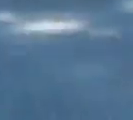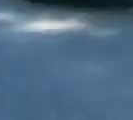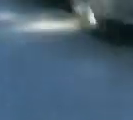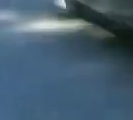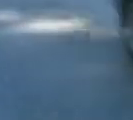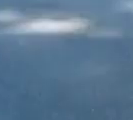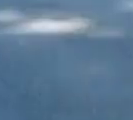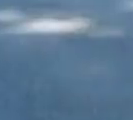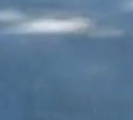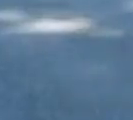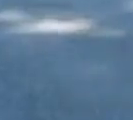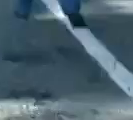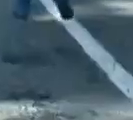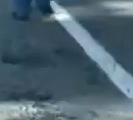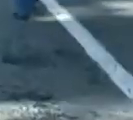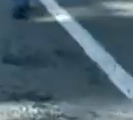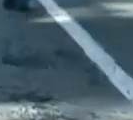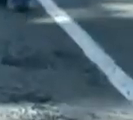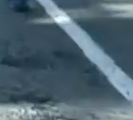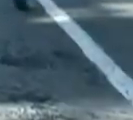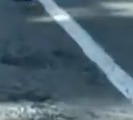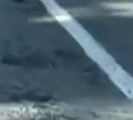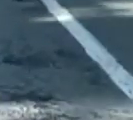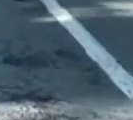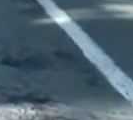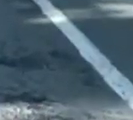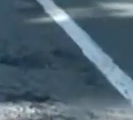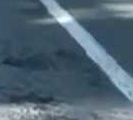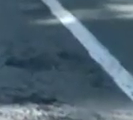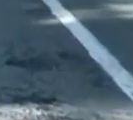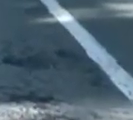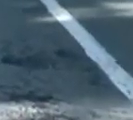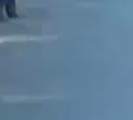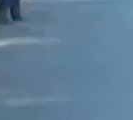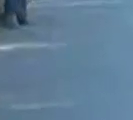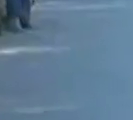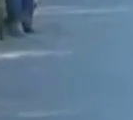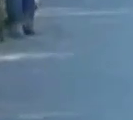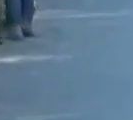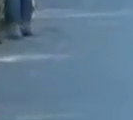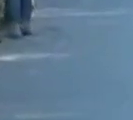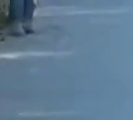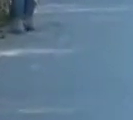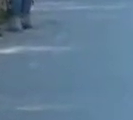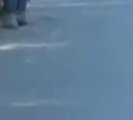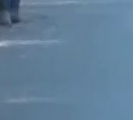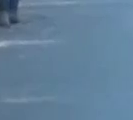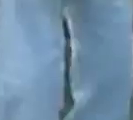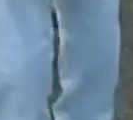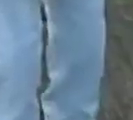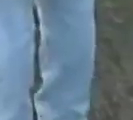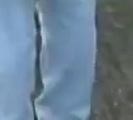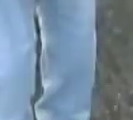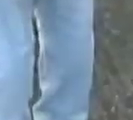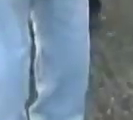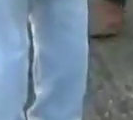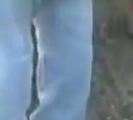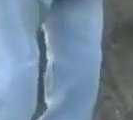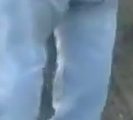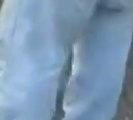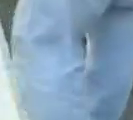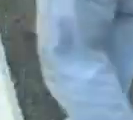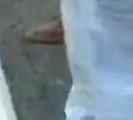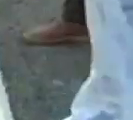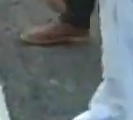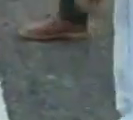a lograr transitabilidad de los sistemas troncales de un total de 32 mil con las cuales cuenta nuestro país estamos hablando